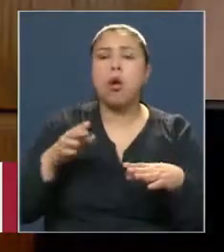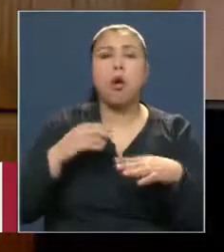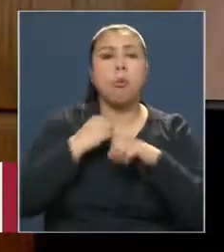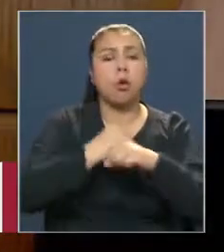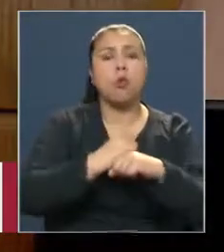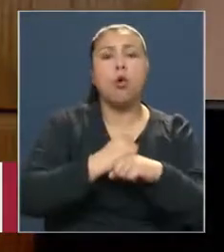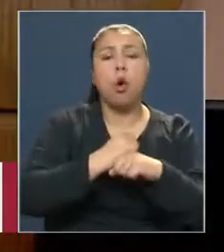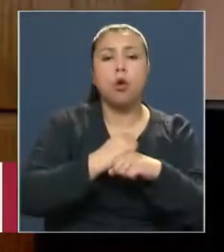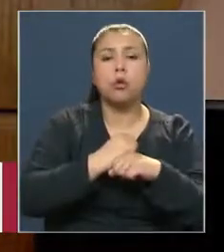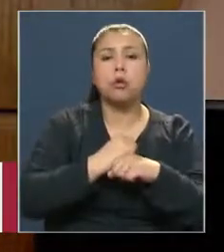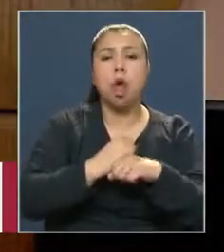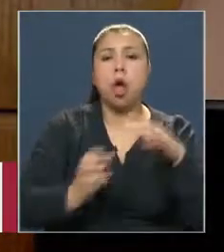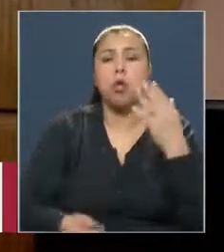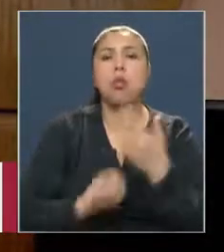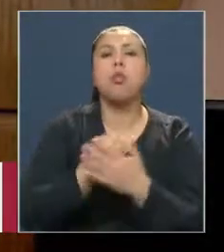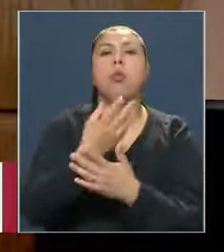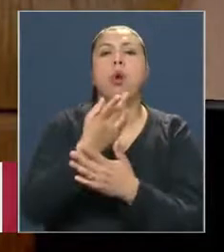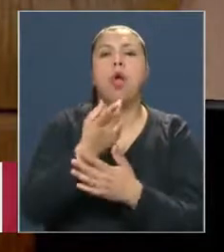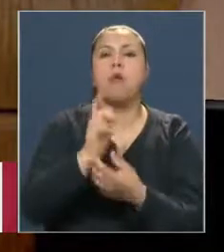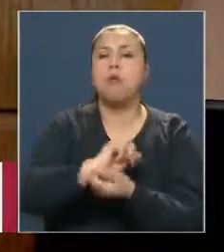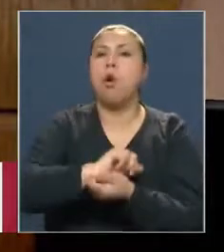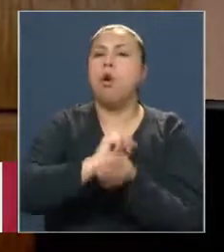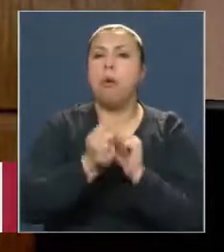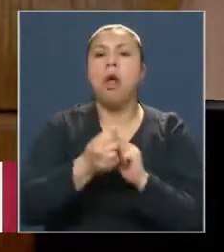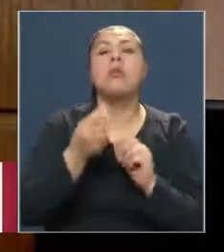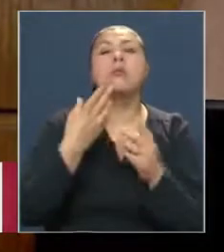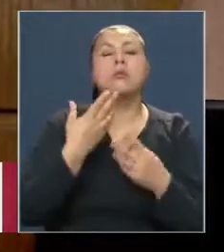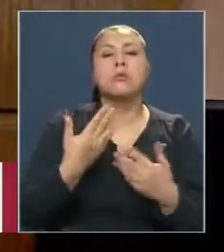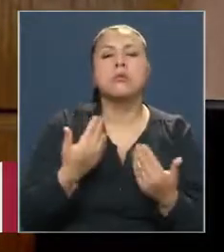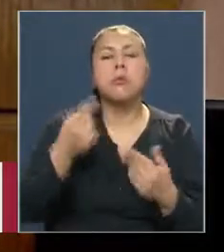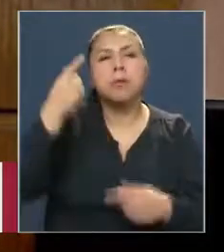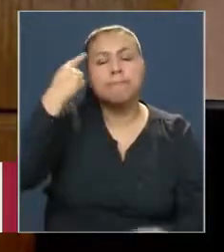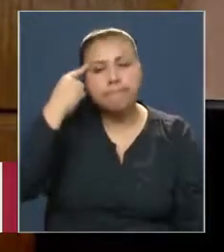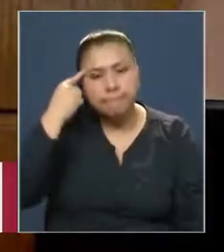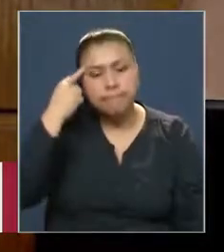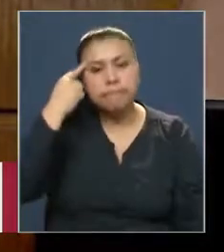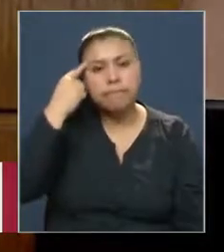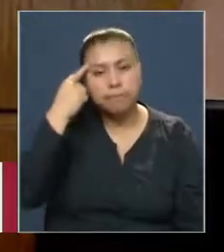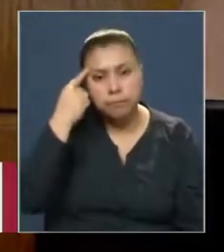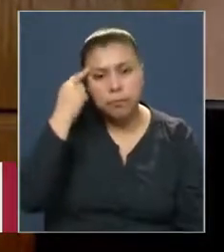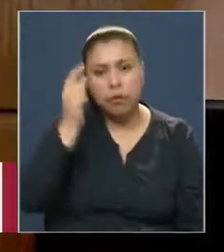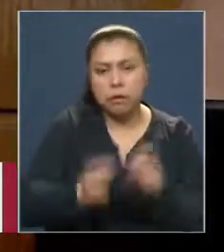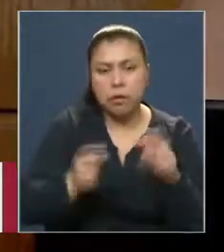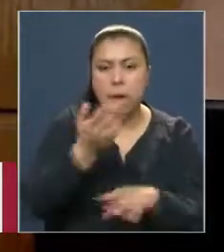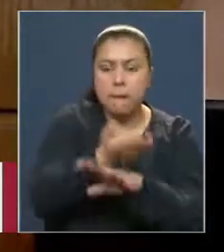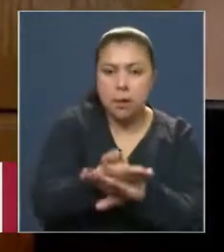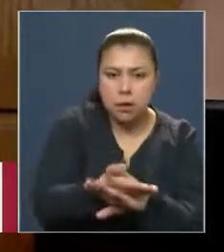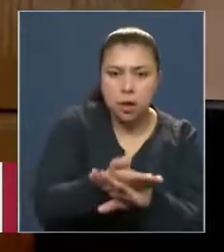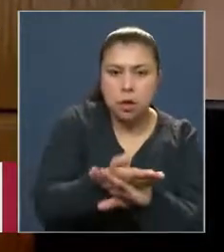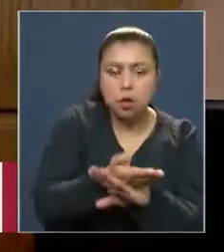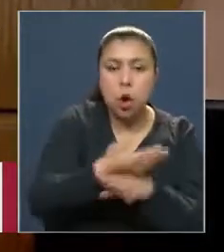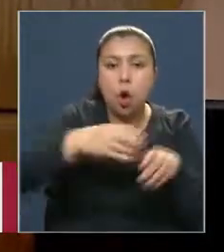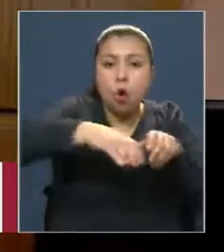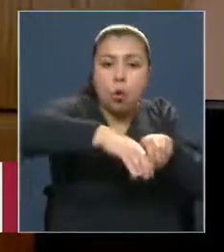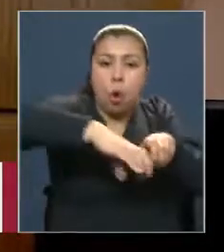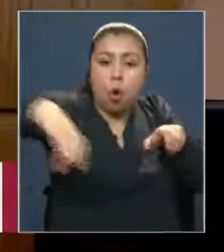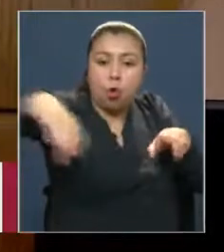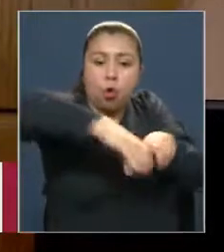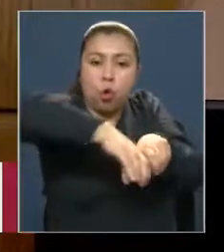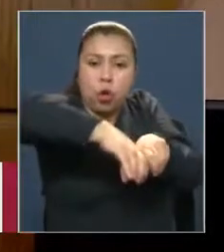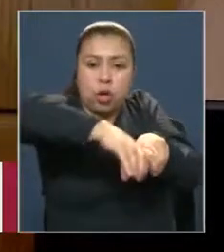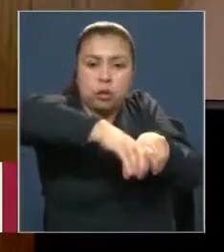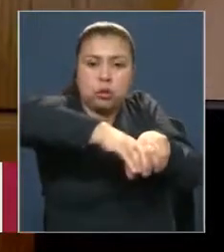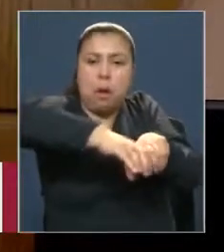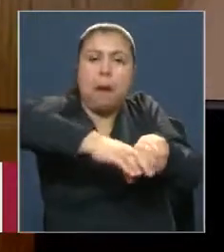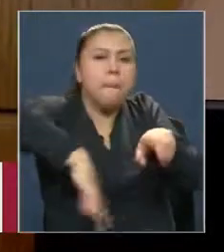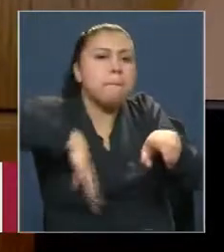ruta. Por el contrario, lo que piden son cuestiones de sentido común. Están pidiendo un bypass que evite el